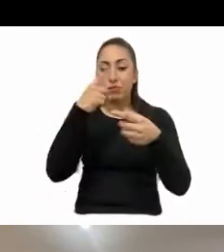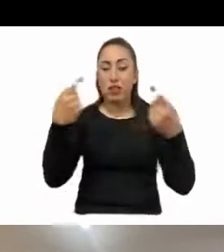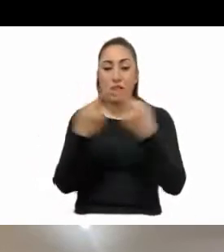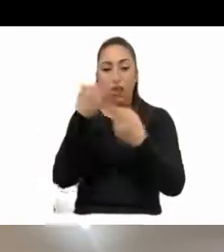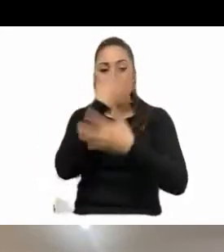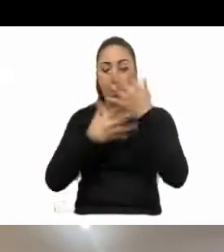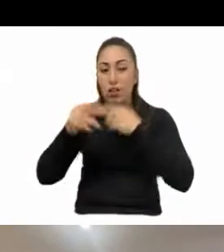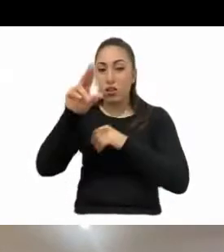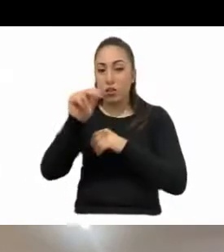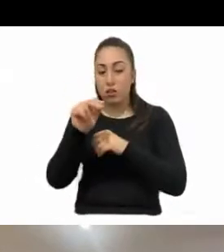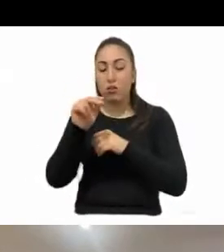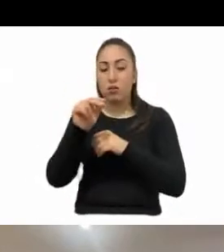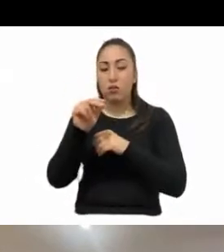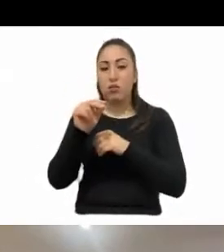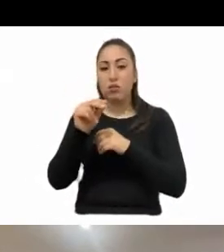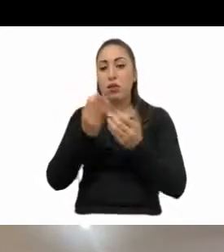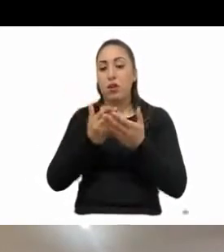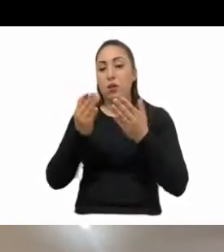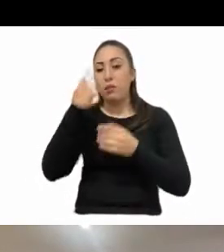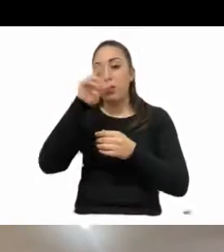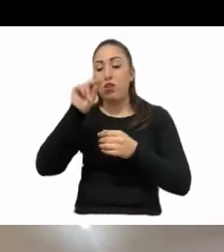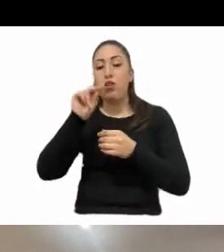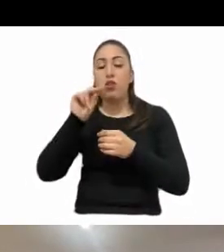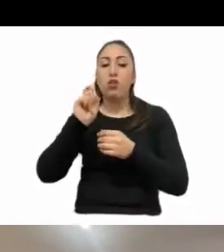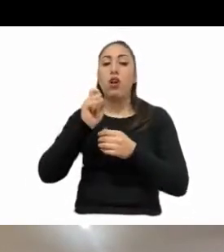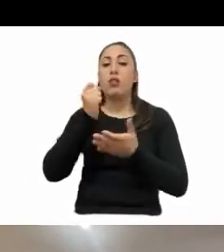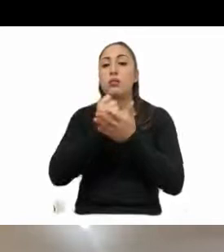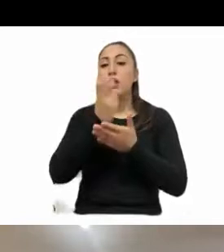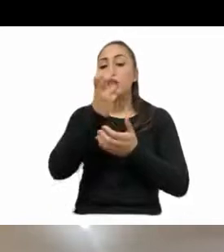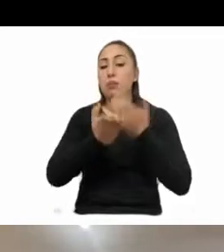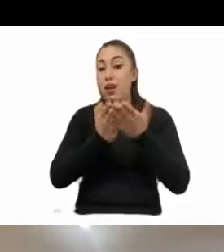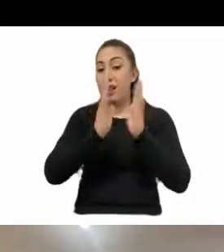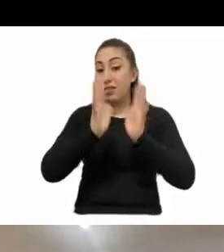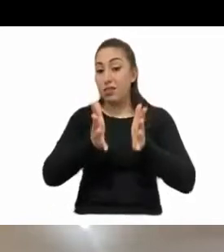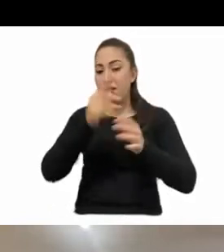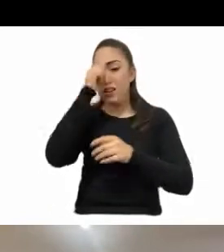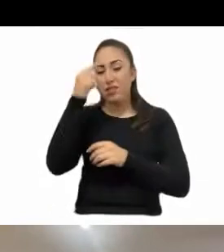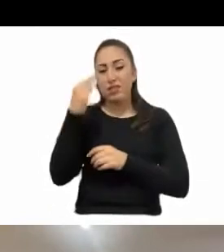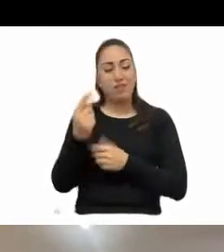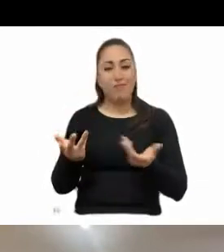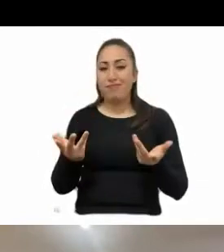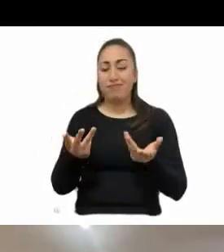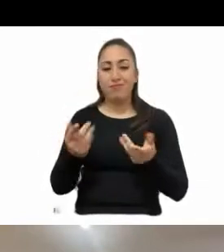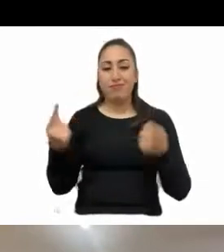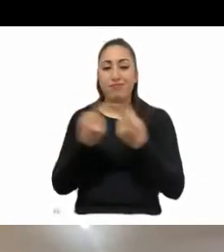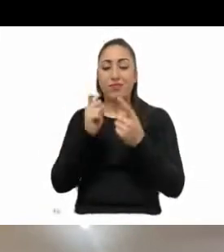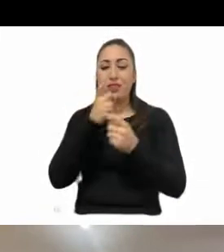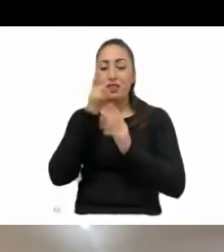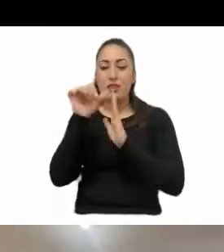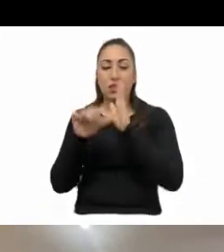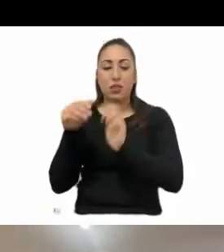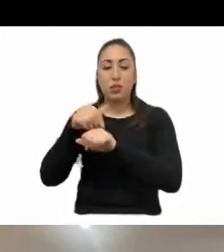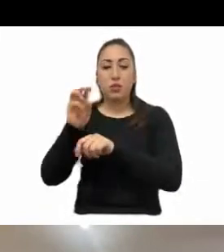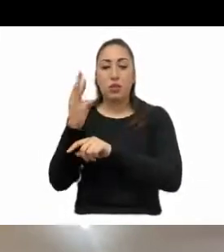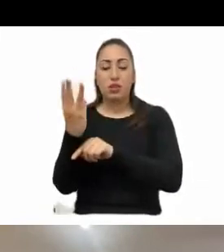el espíritu de la iniciativa y que no tuviera vicios de inconstitucionalidad, porque así como está, claramente es contrario al artículo cincuenta y tres,